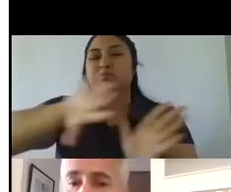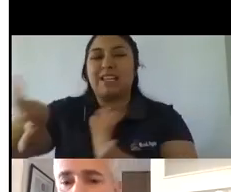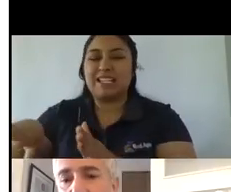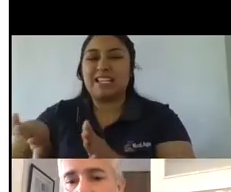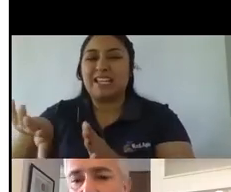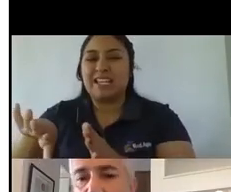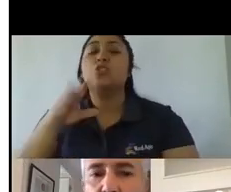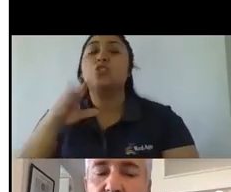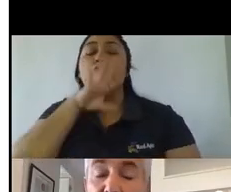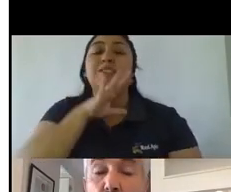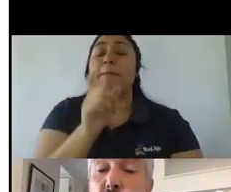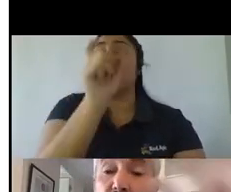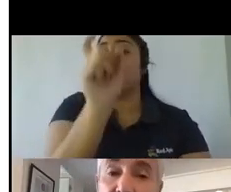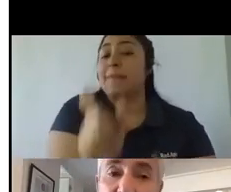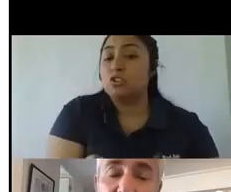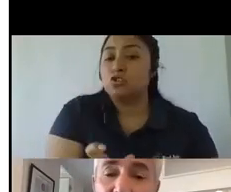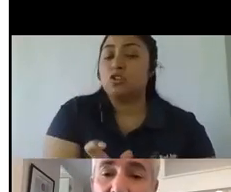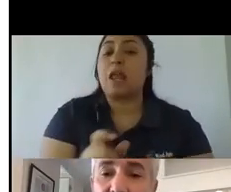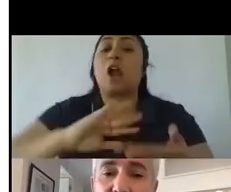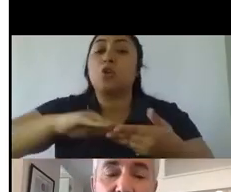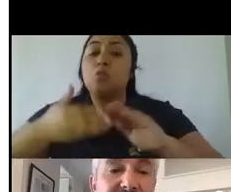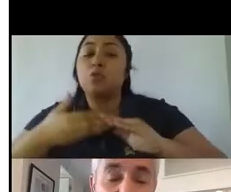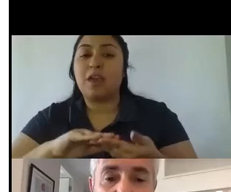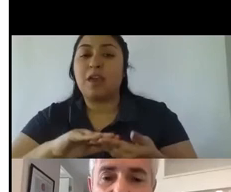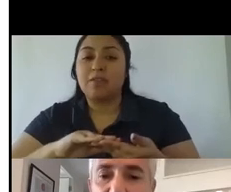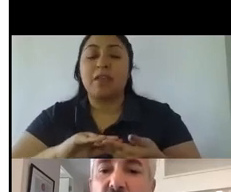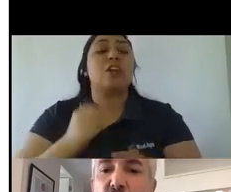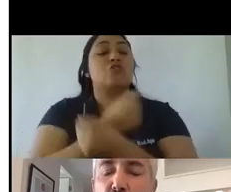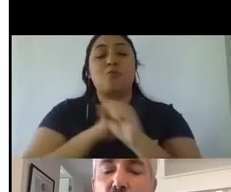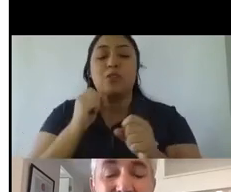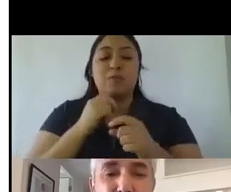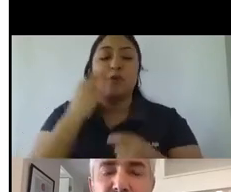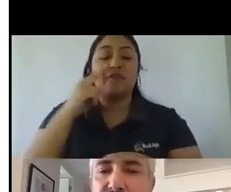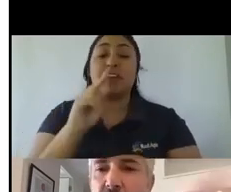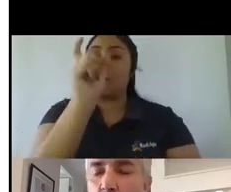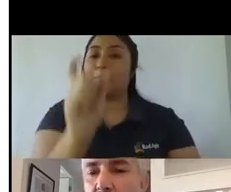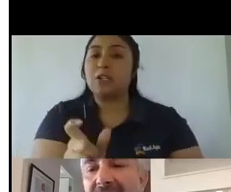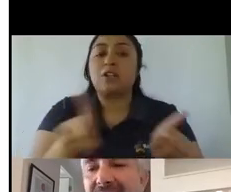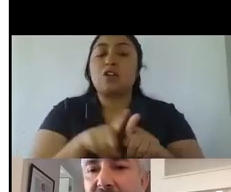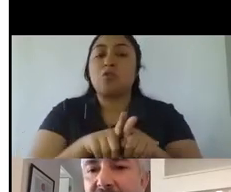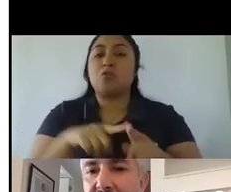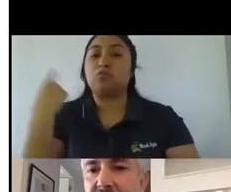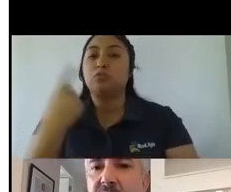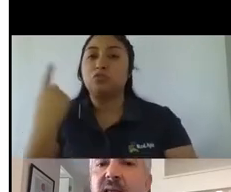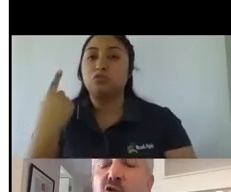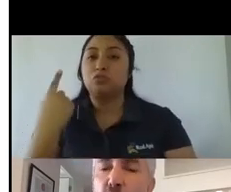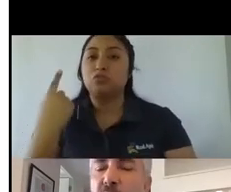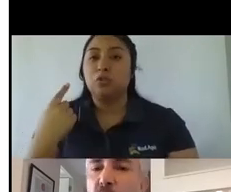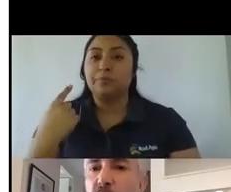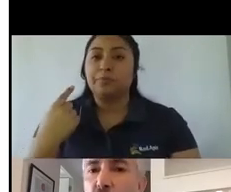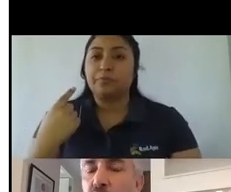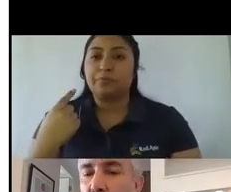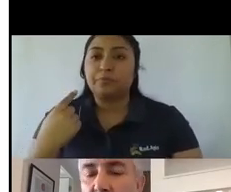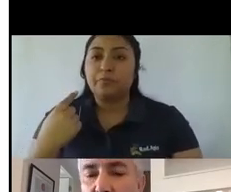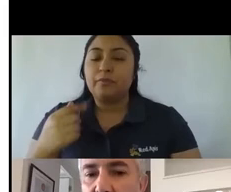comunidades, porque ya no podemos ver a esa persona como simplemente alguien que se acerca y compra